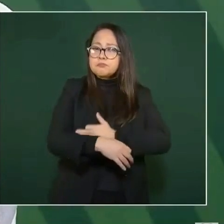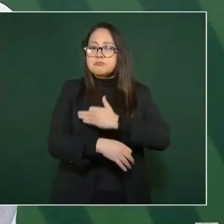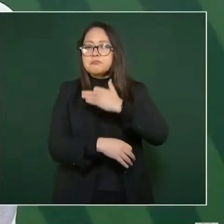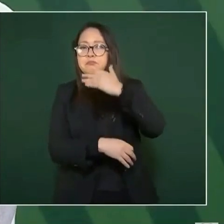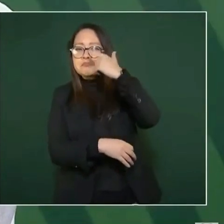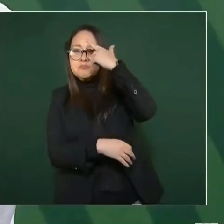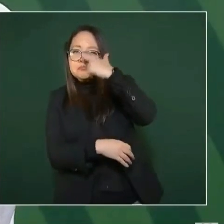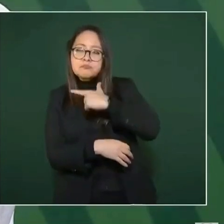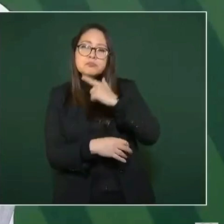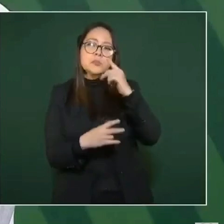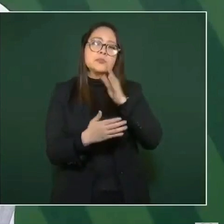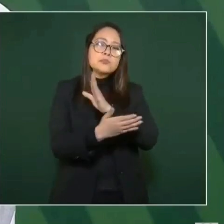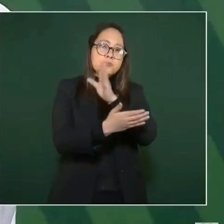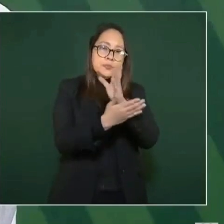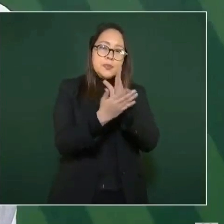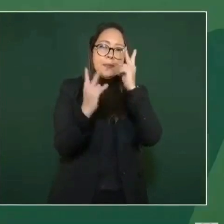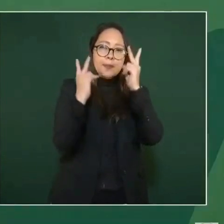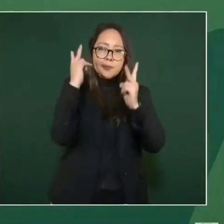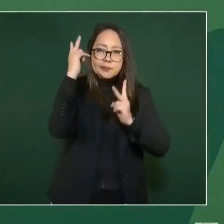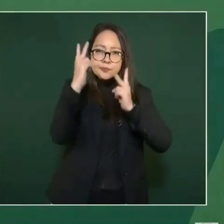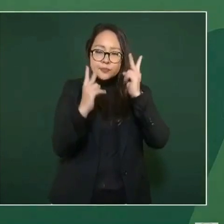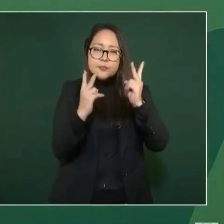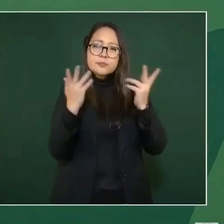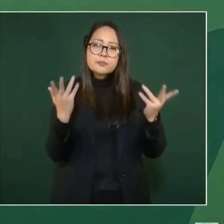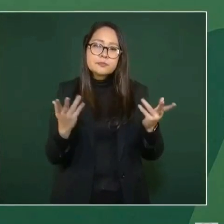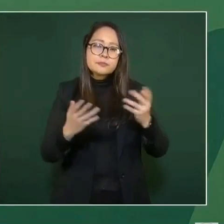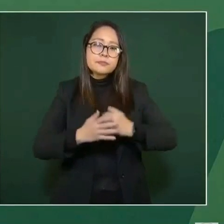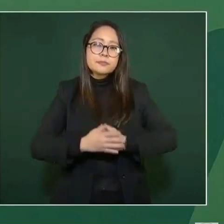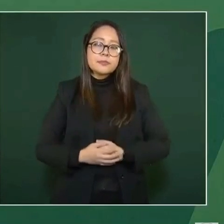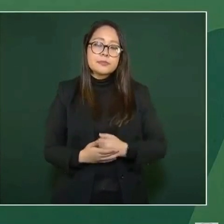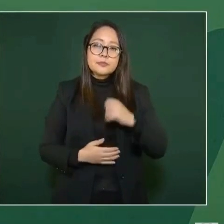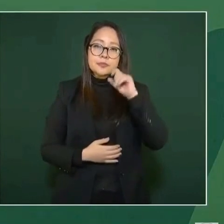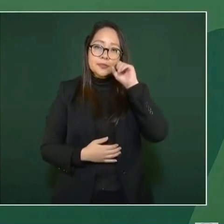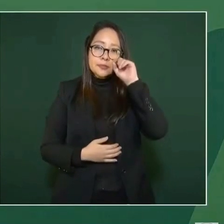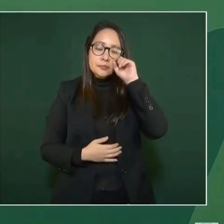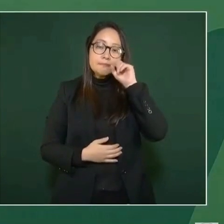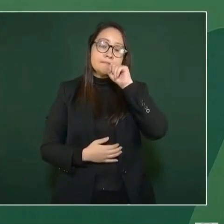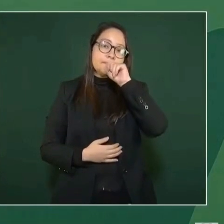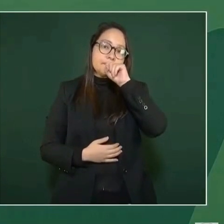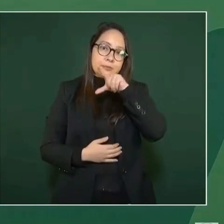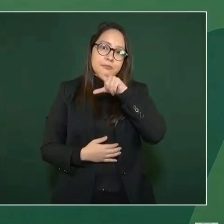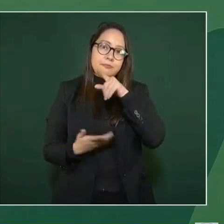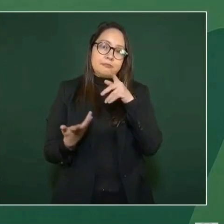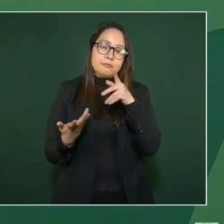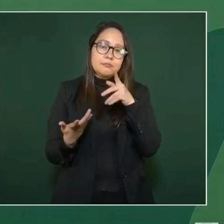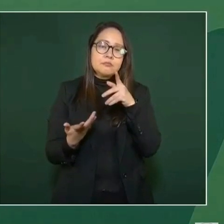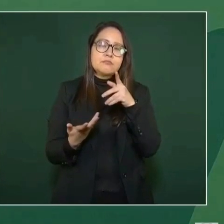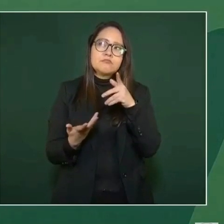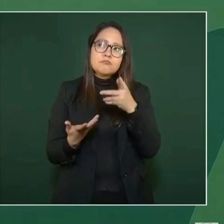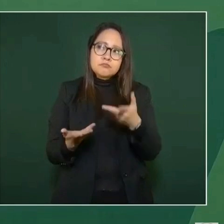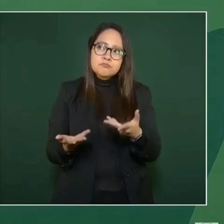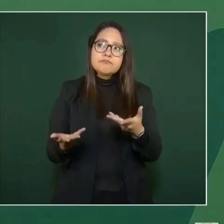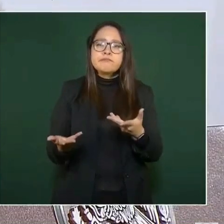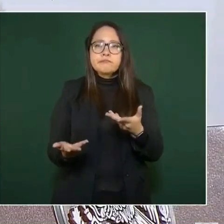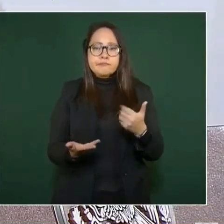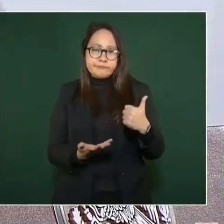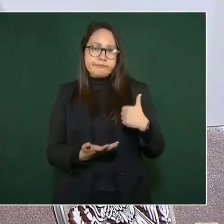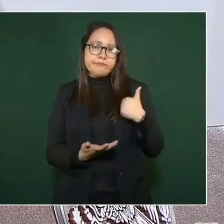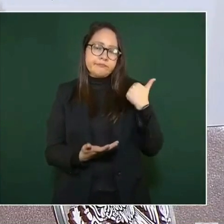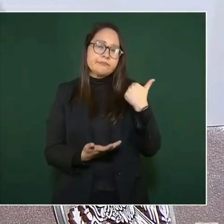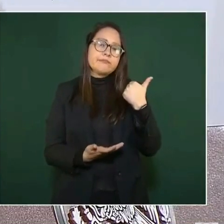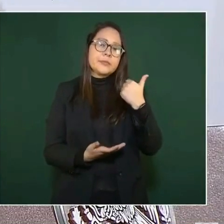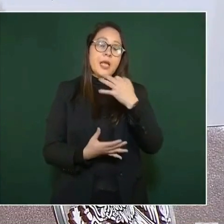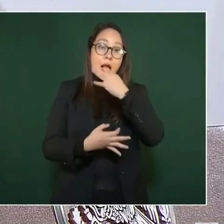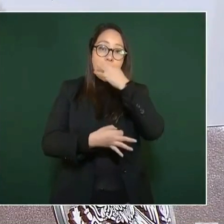y quiero aprovechar también para informar